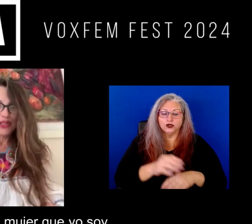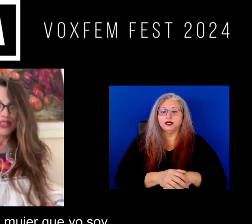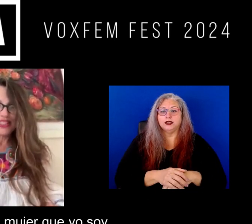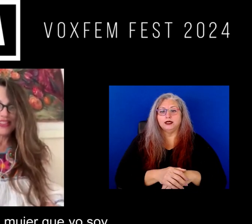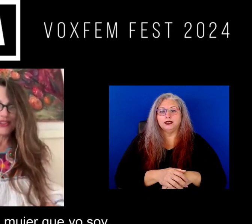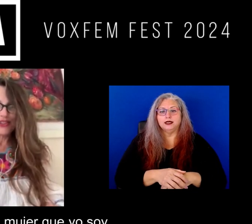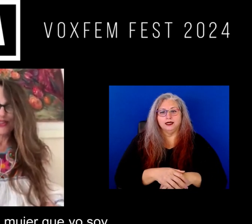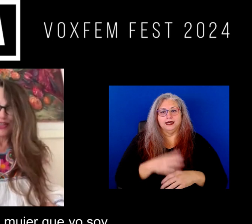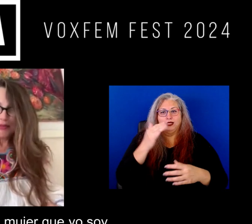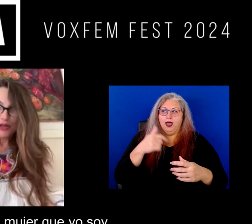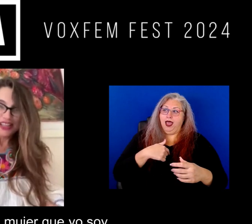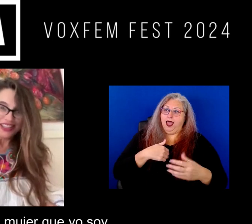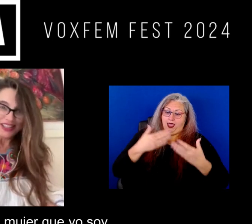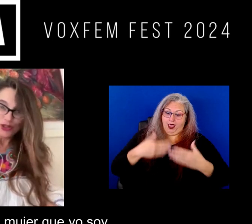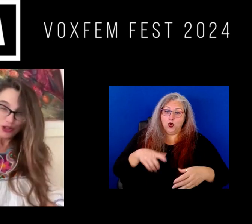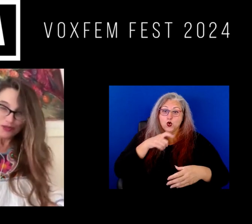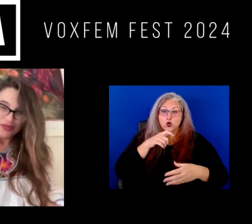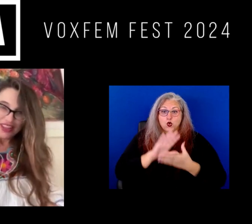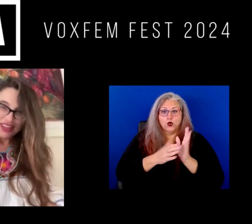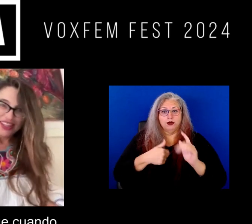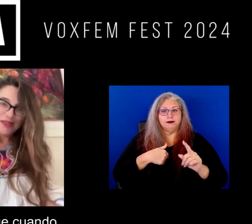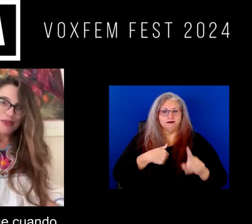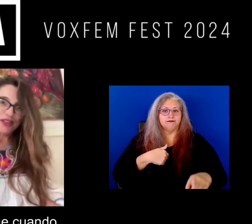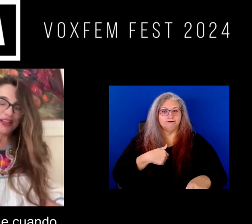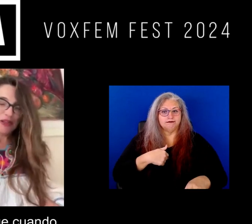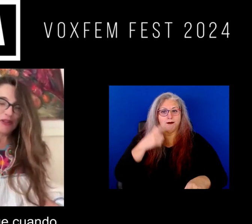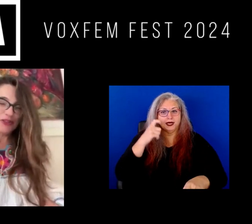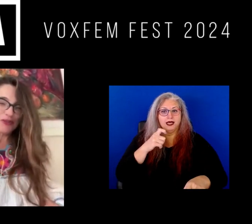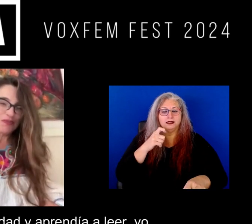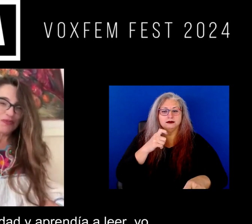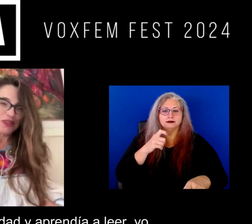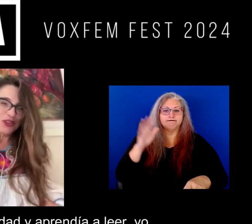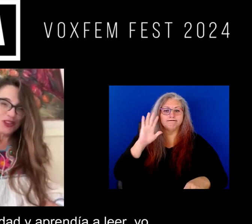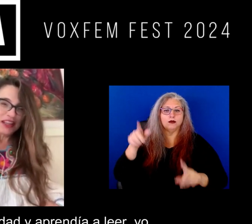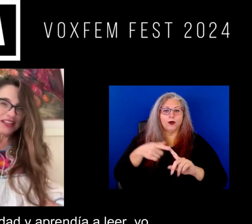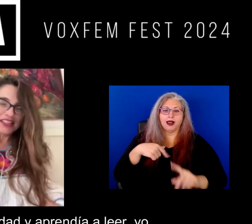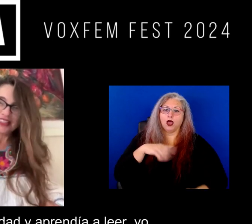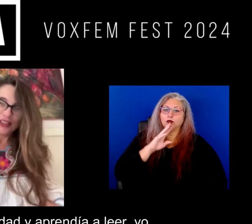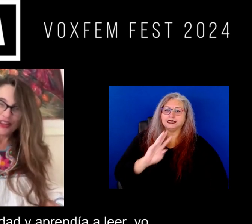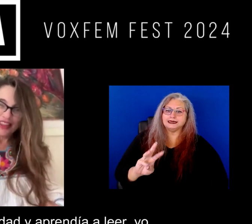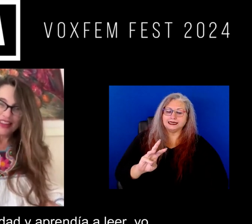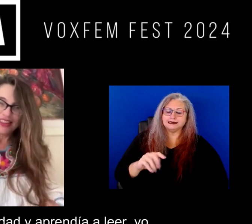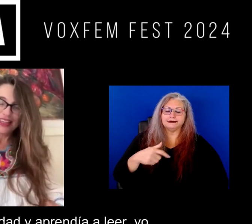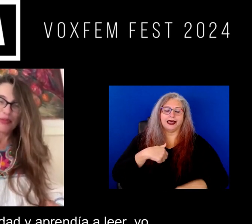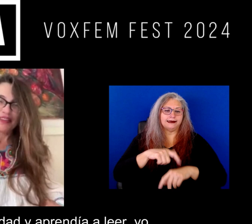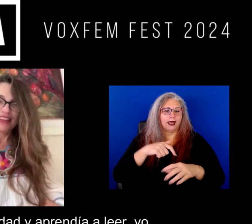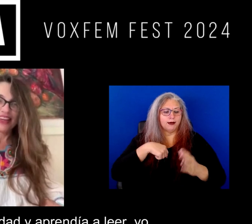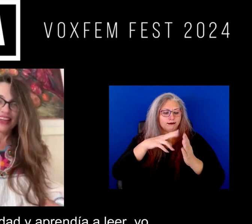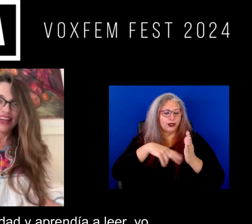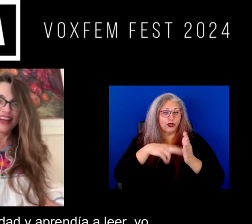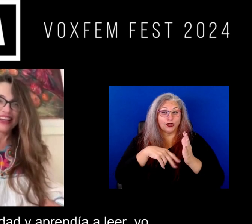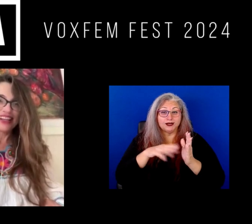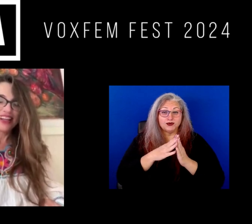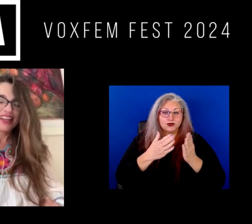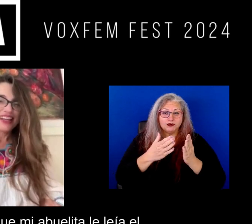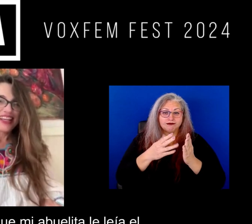pues yo soy la mujer que yo soy. Porque cuando yo tenía seis años de edad y aprendía